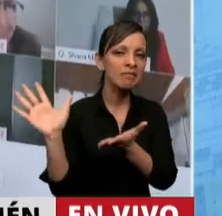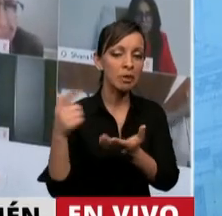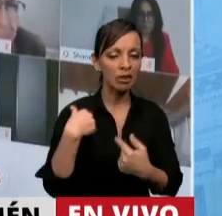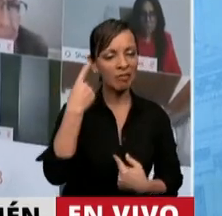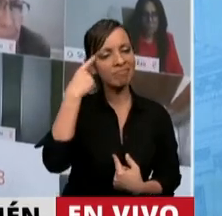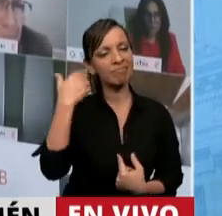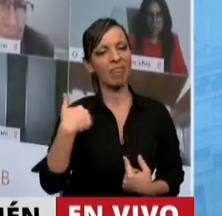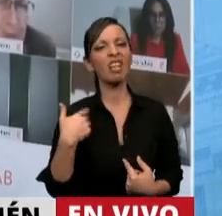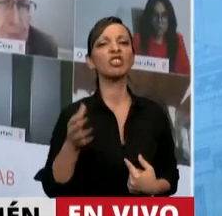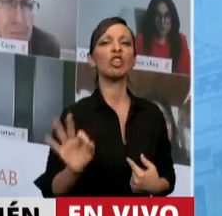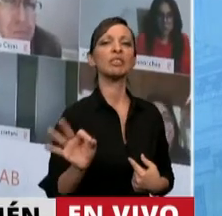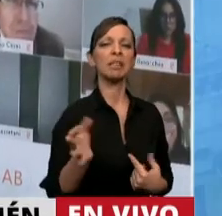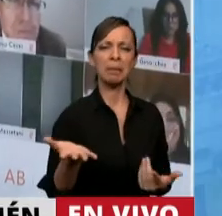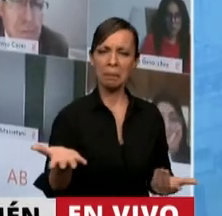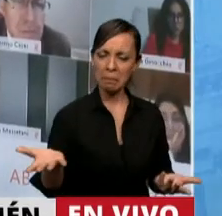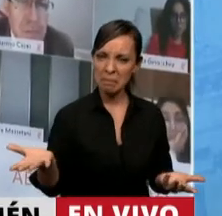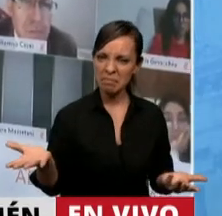de creerme dueño de la verdad?